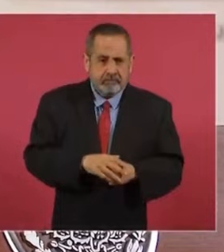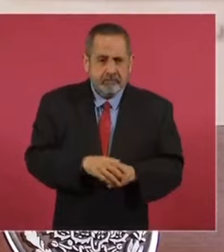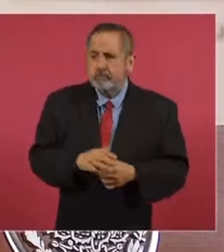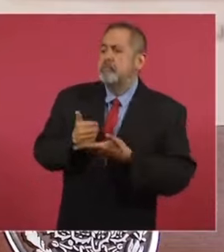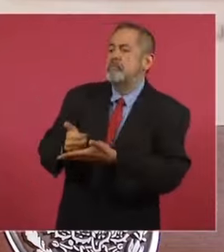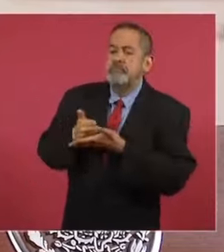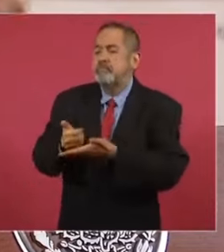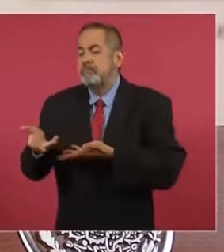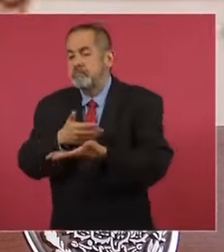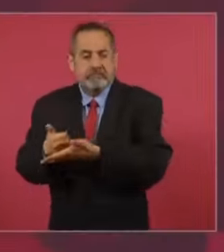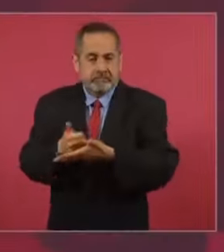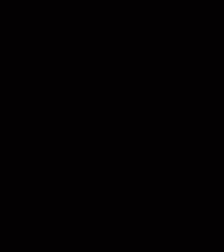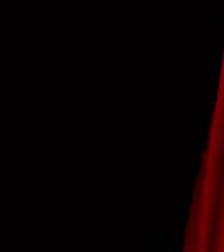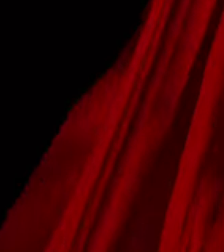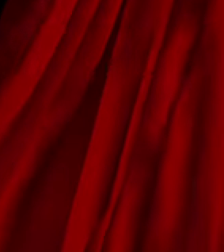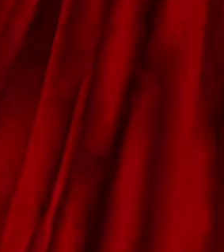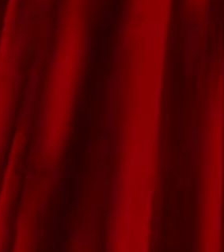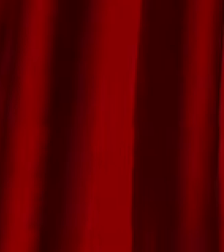Ayudar en eso.